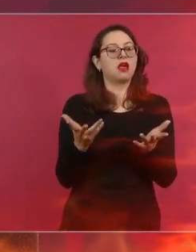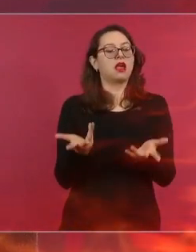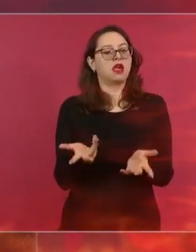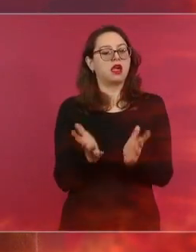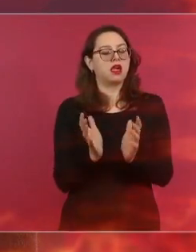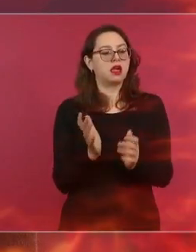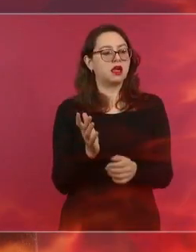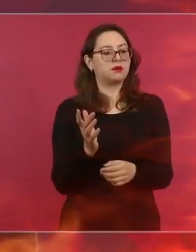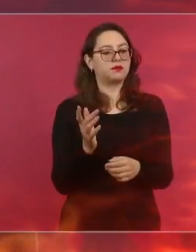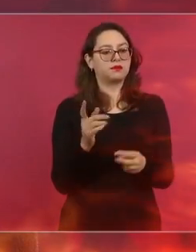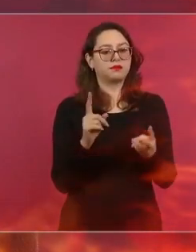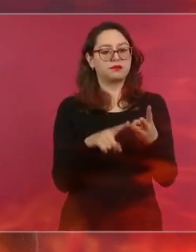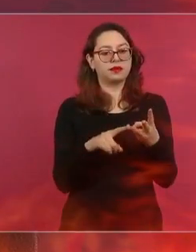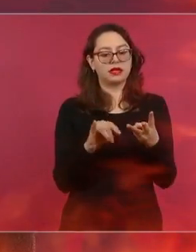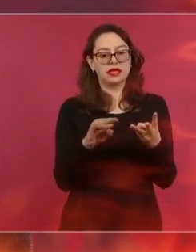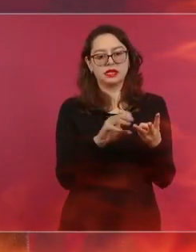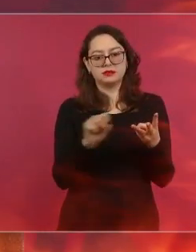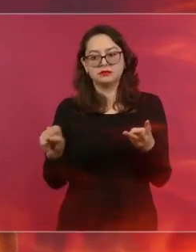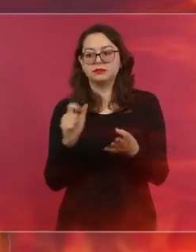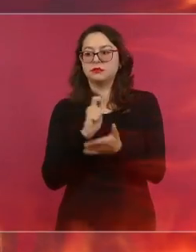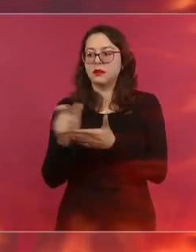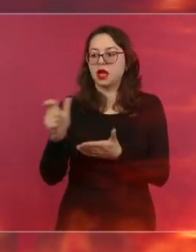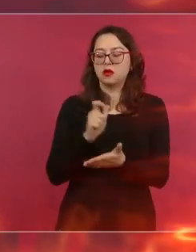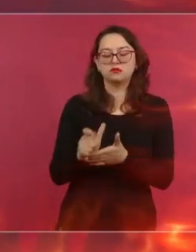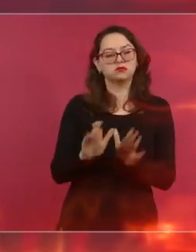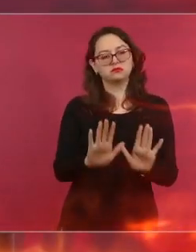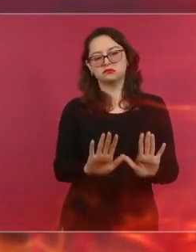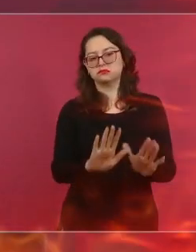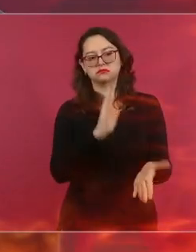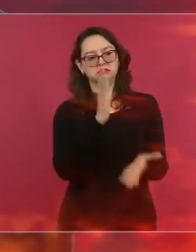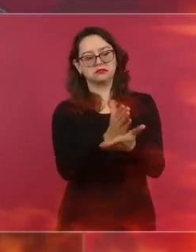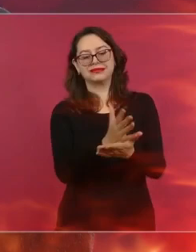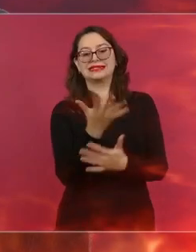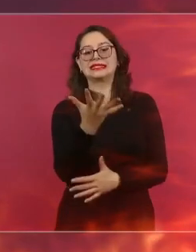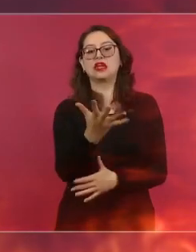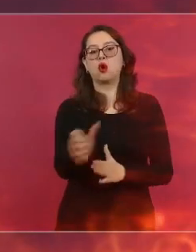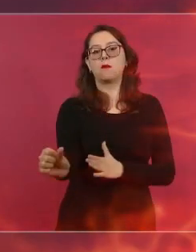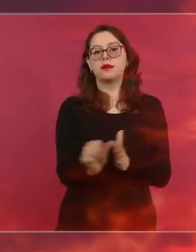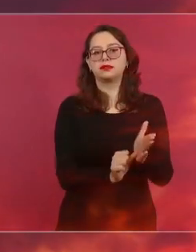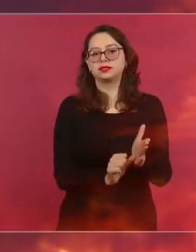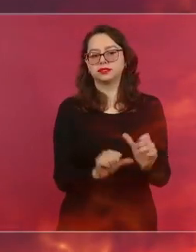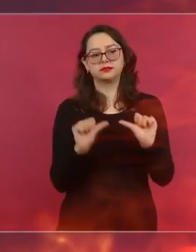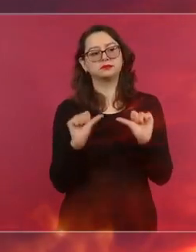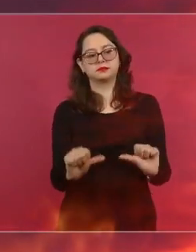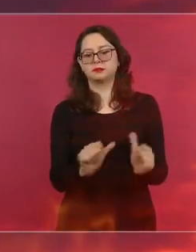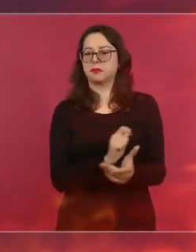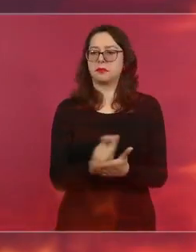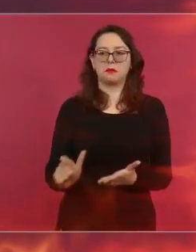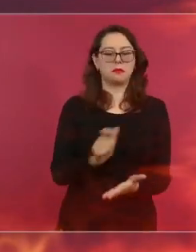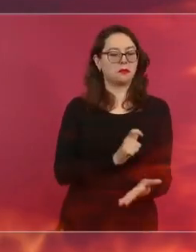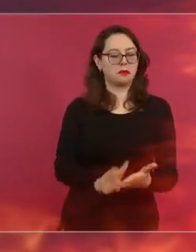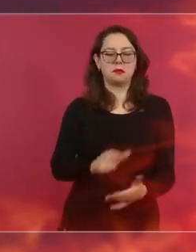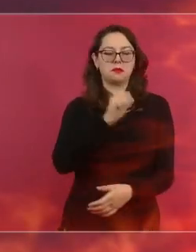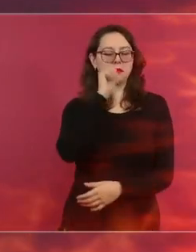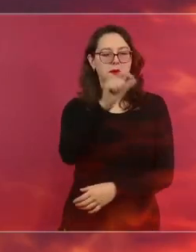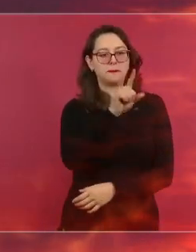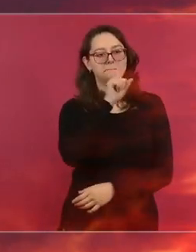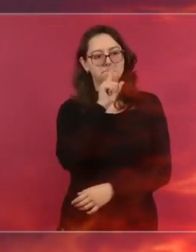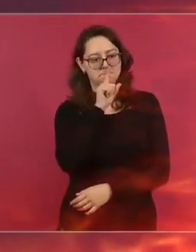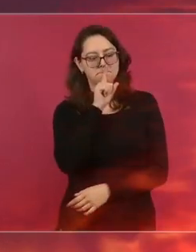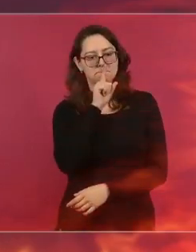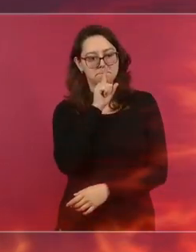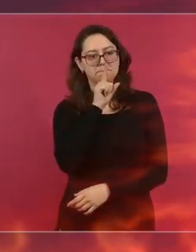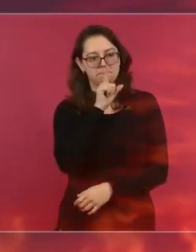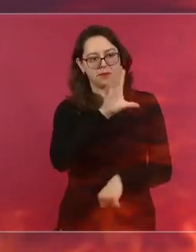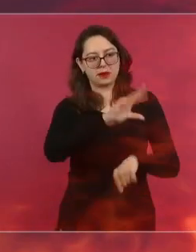Nacional Financiera va a otorgar créditos sin intereses para pequeñas y medianas empresas. Hacienda va a apoyar con el pago de la mitad de los